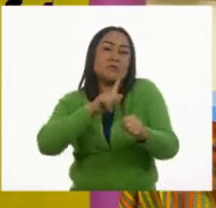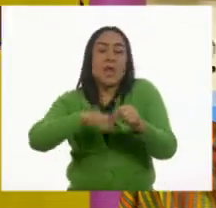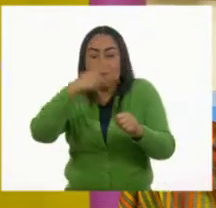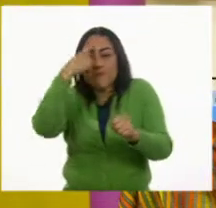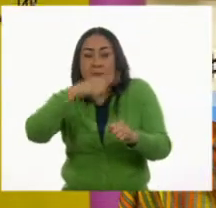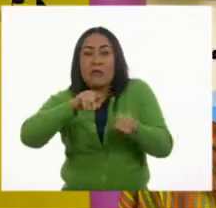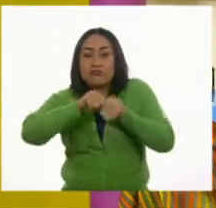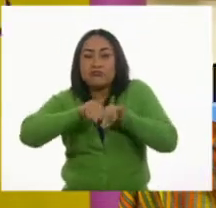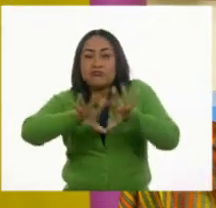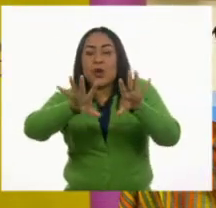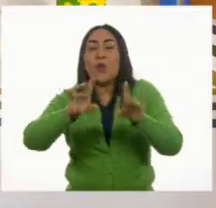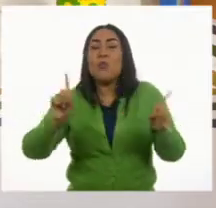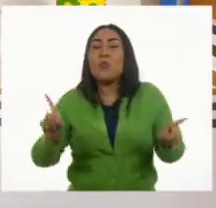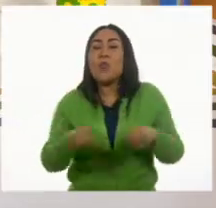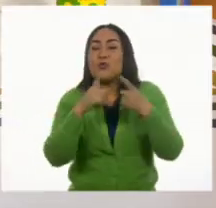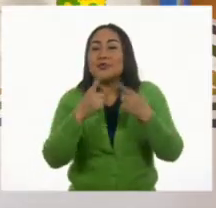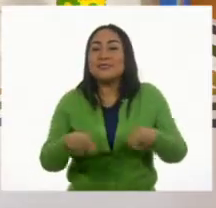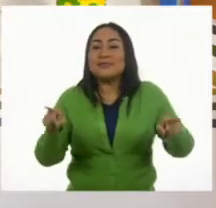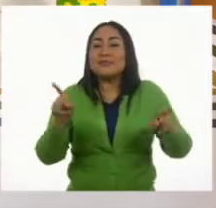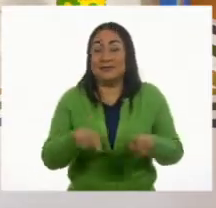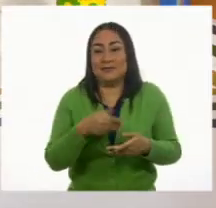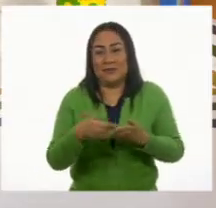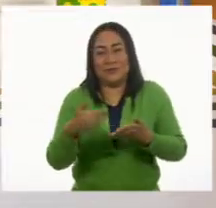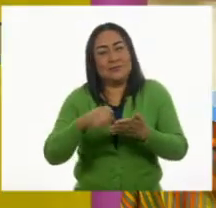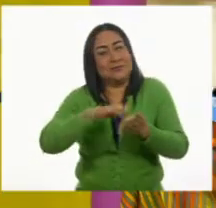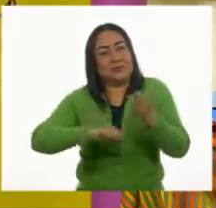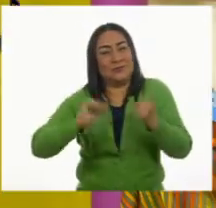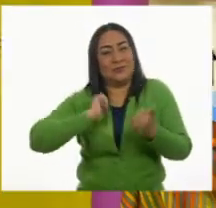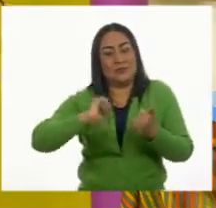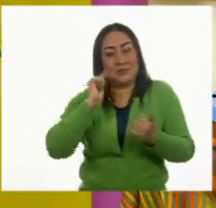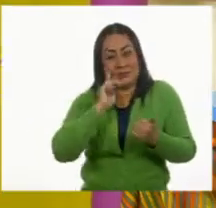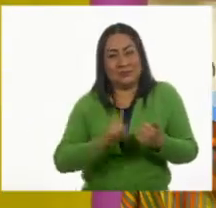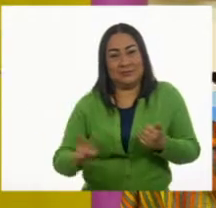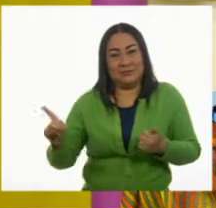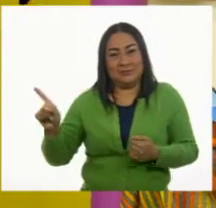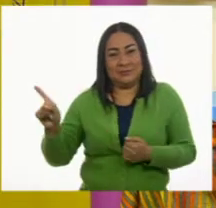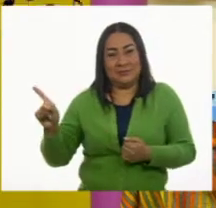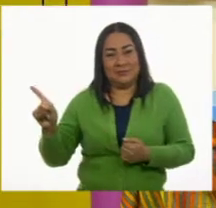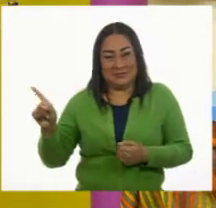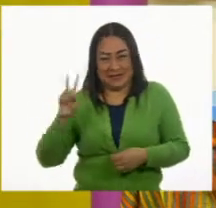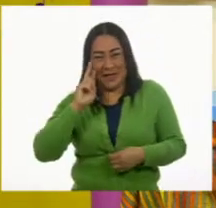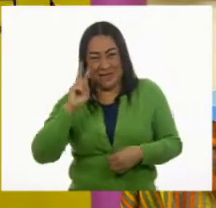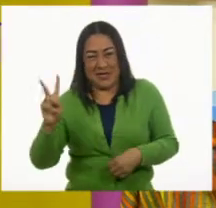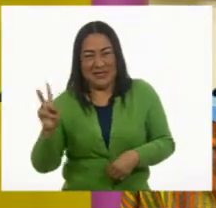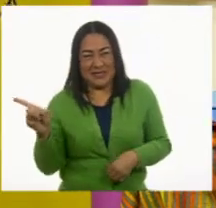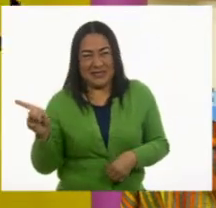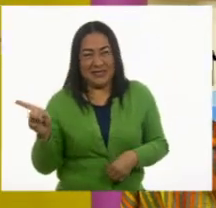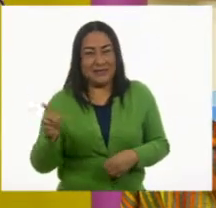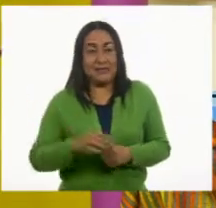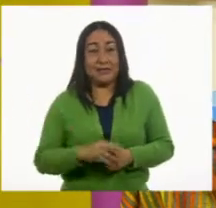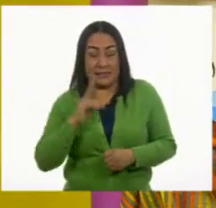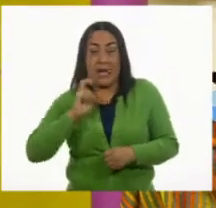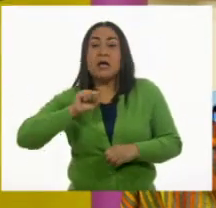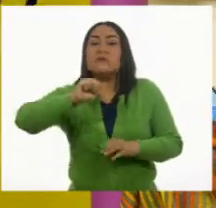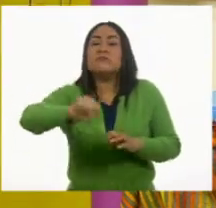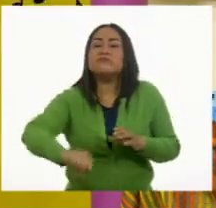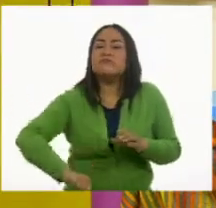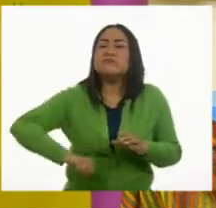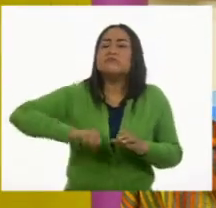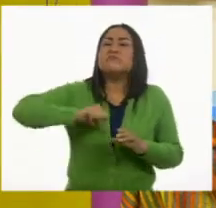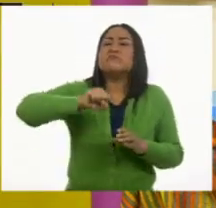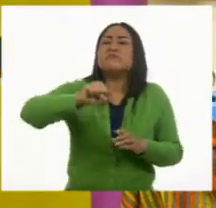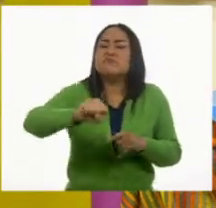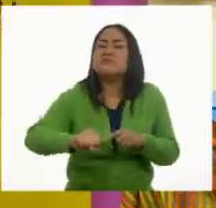reproducción de la música. En este caso, tenemos aquí un Aquí se le daba vuelta, ¿verdad? Así es. Con esa palanquita que le está